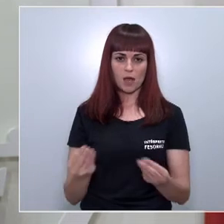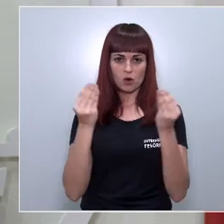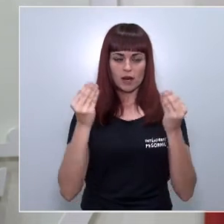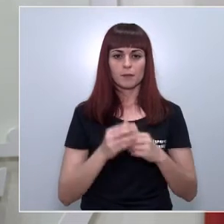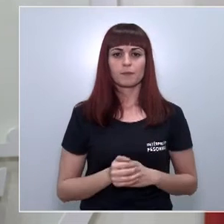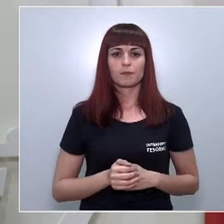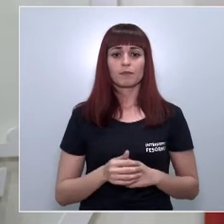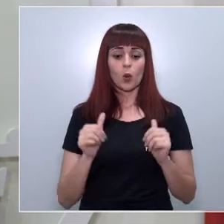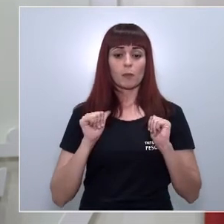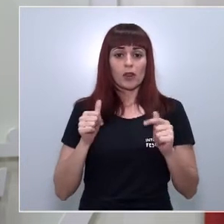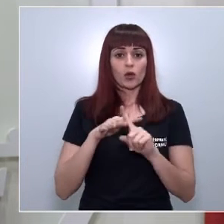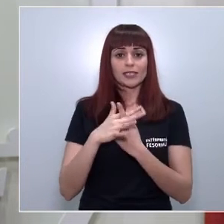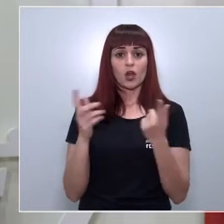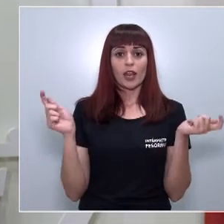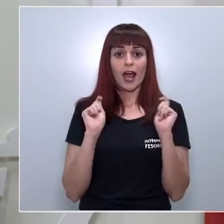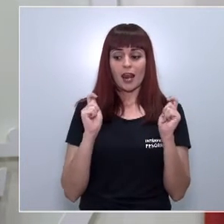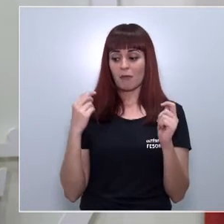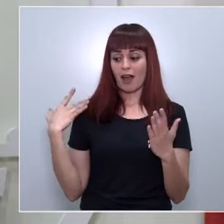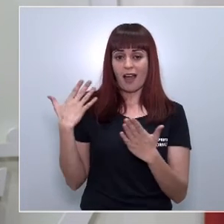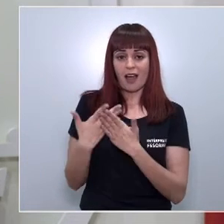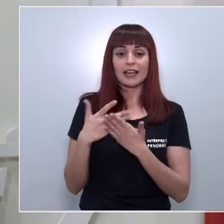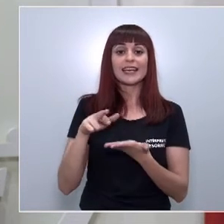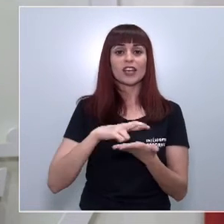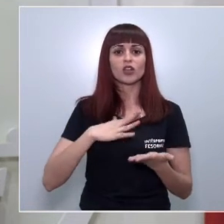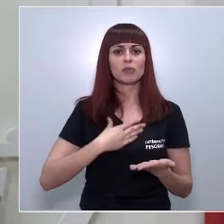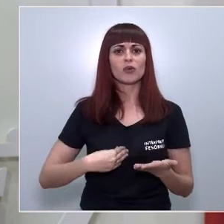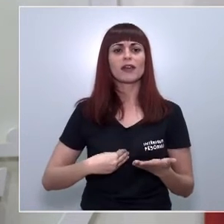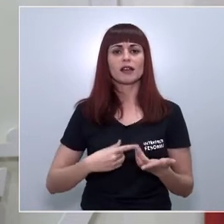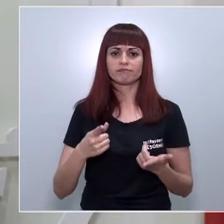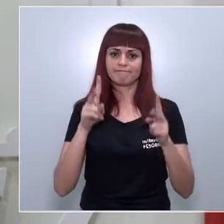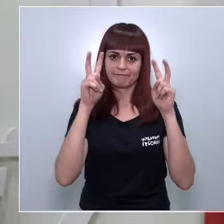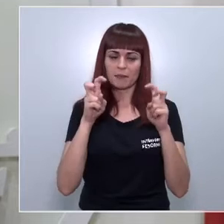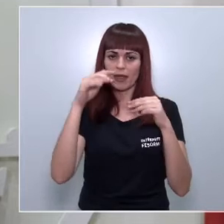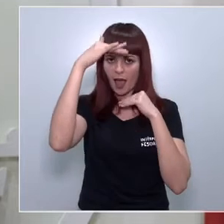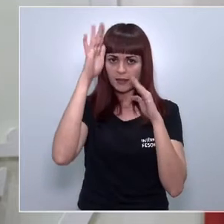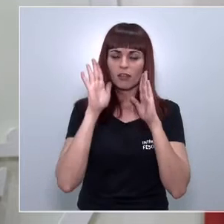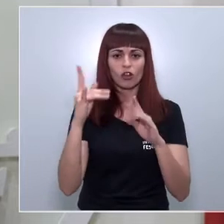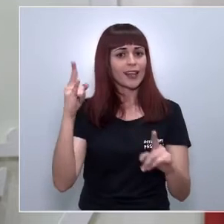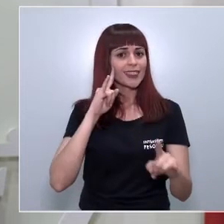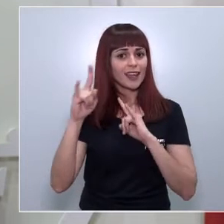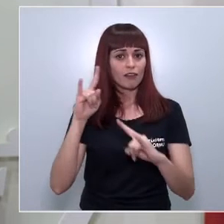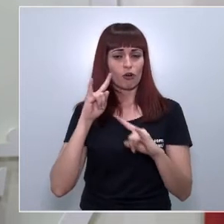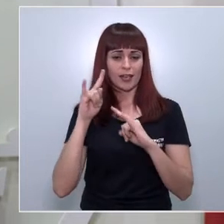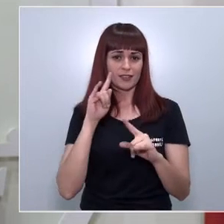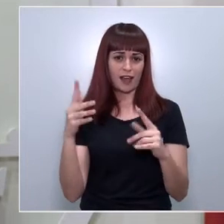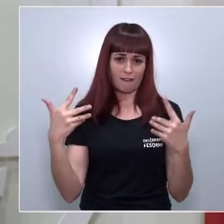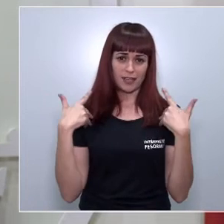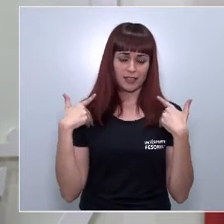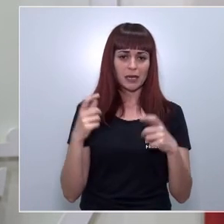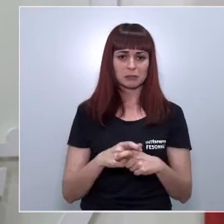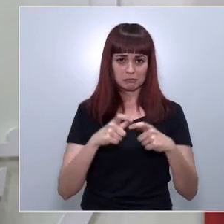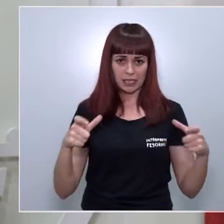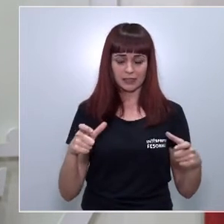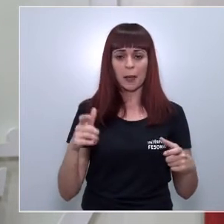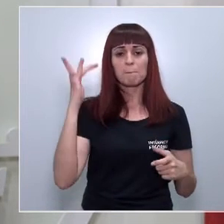inicio del estado de alarma en la región de Murcia han aumentado considerablemente el número de atenciones telefónicas que en marzo pasado